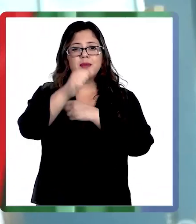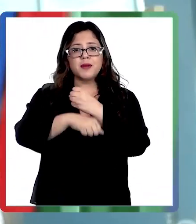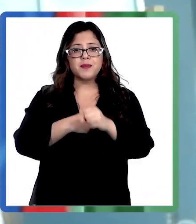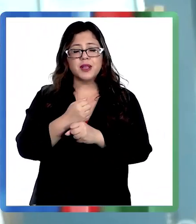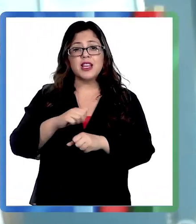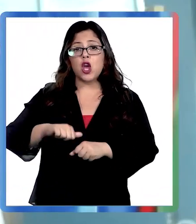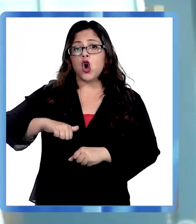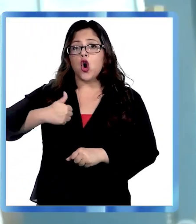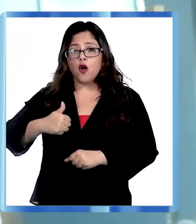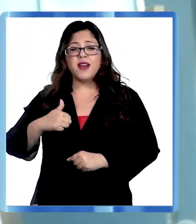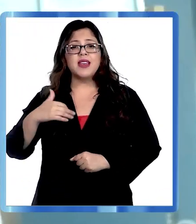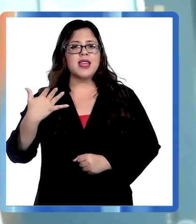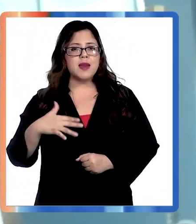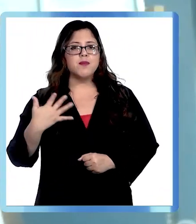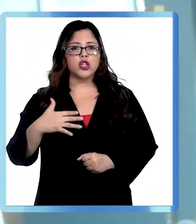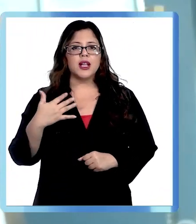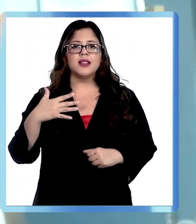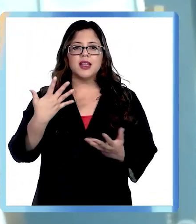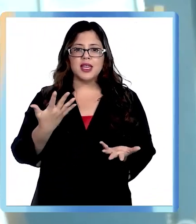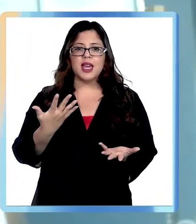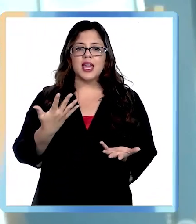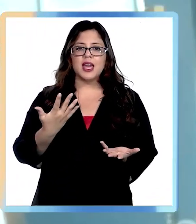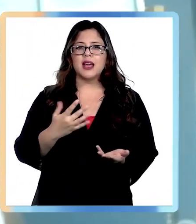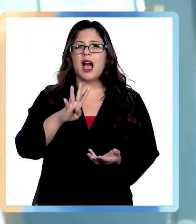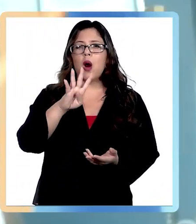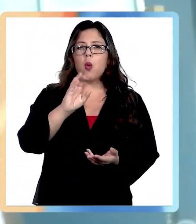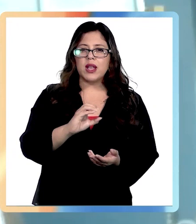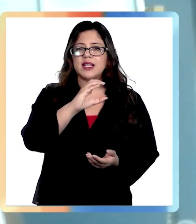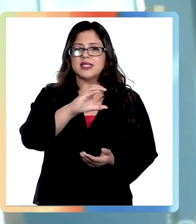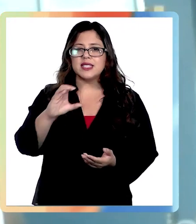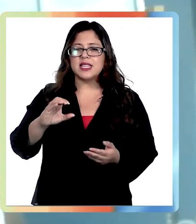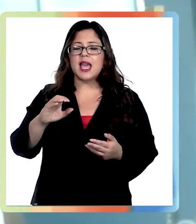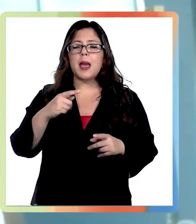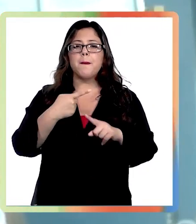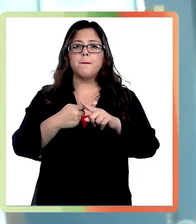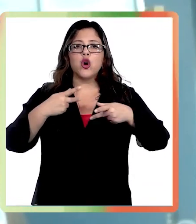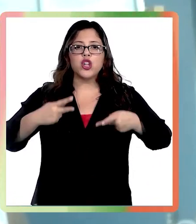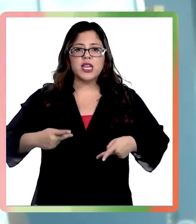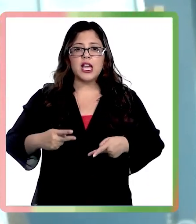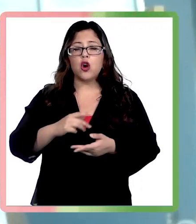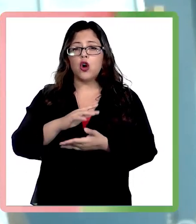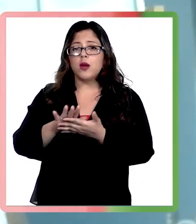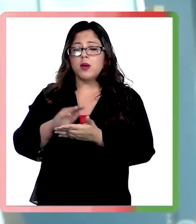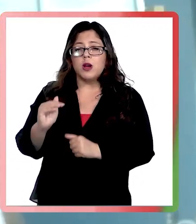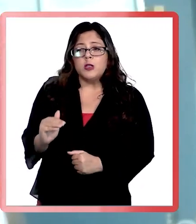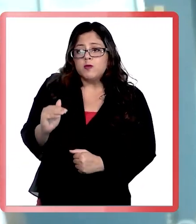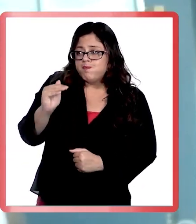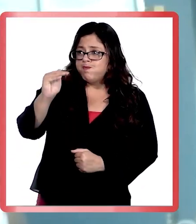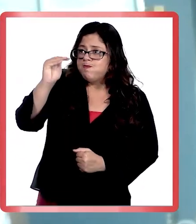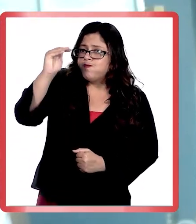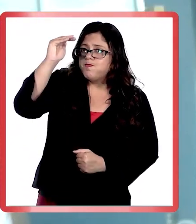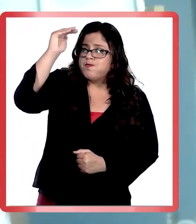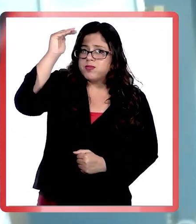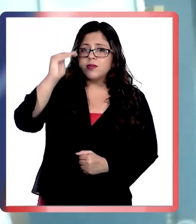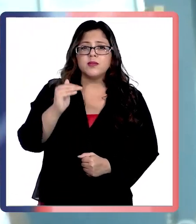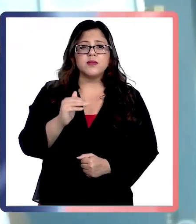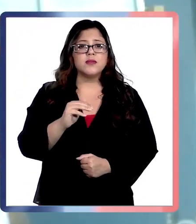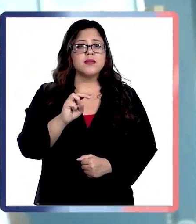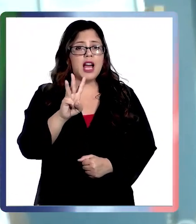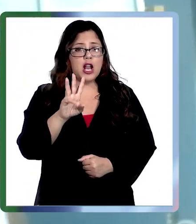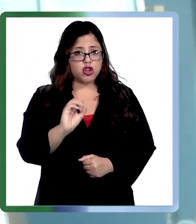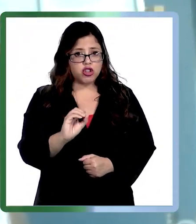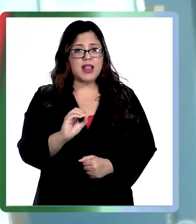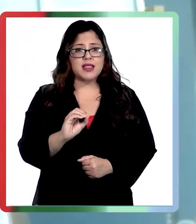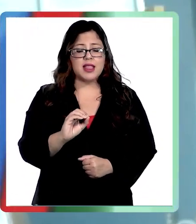Cuando somos más jóvenes, es importante acercarnos más a estos 40 cc por kilo. Y ya cuando vamos avanzando en edad, más cercano a los 30.